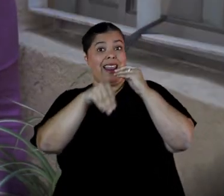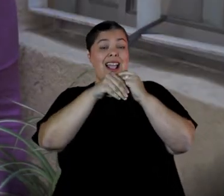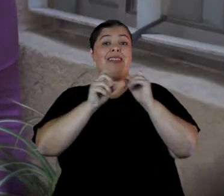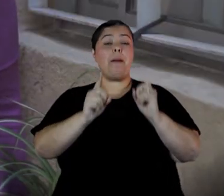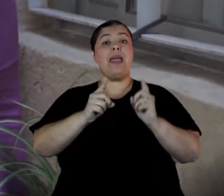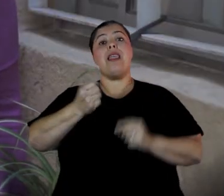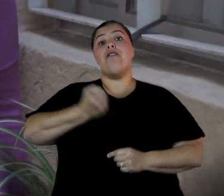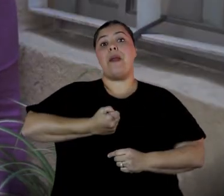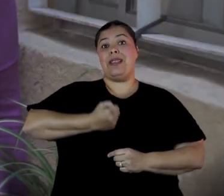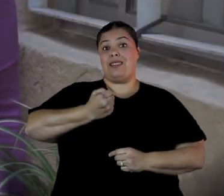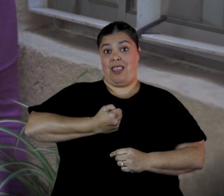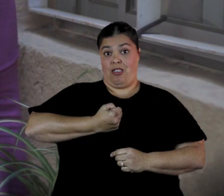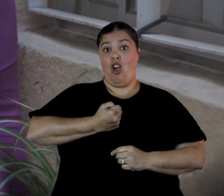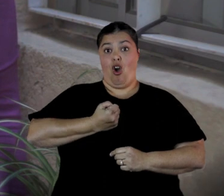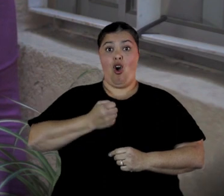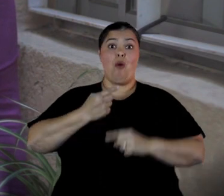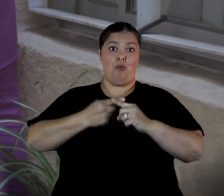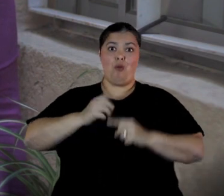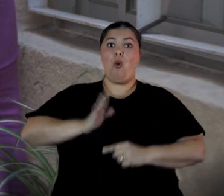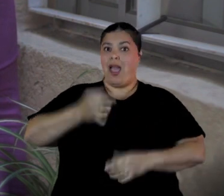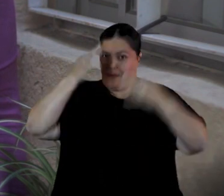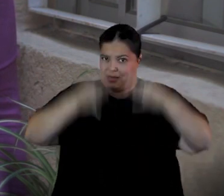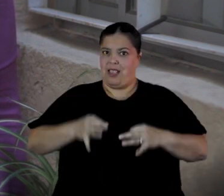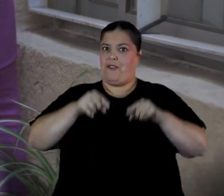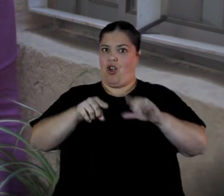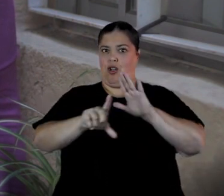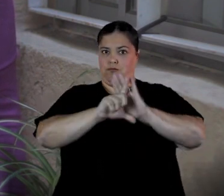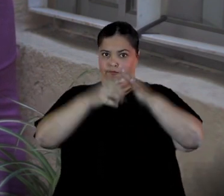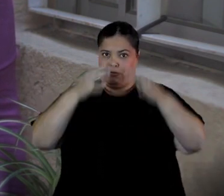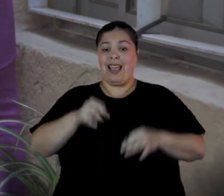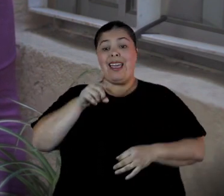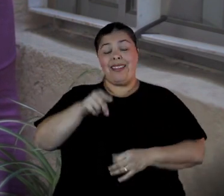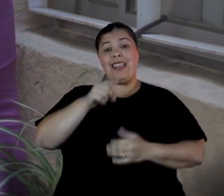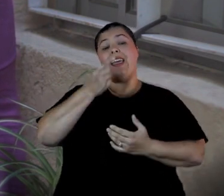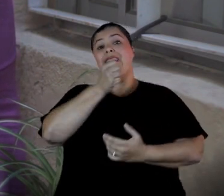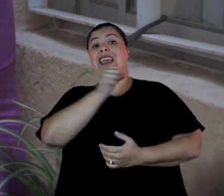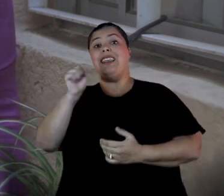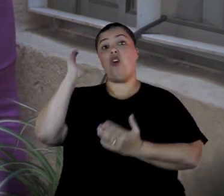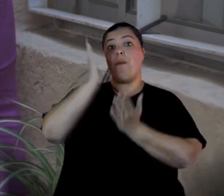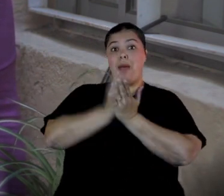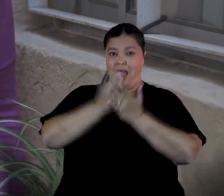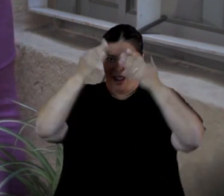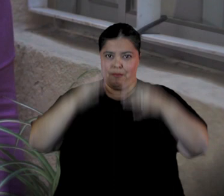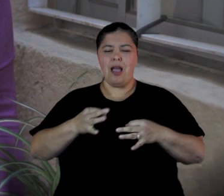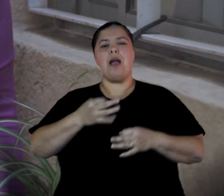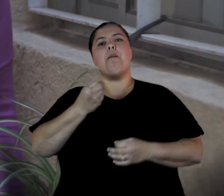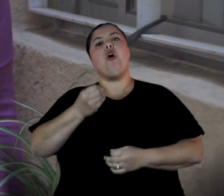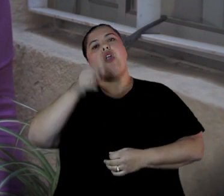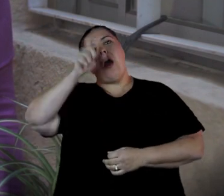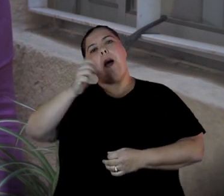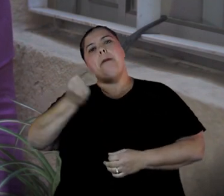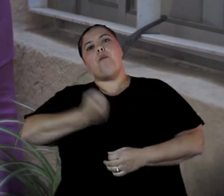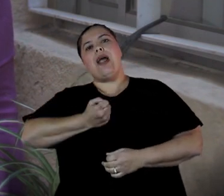Penal, en el artículo 312, por lo cual es un delito penal el matar a la mujer por su propia condición de ser mujer.